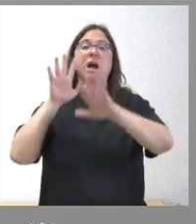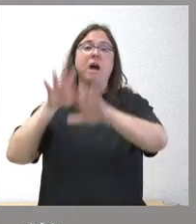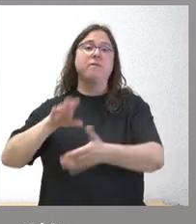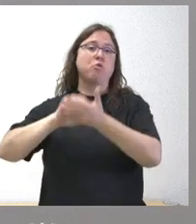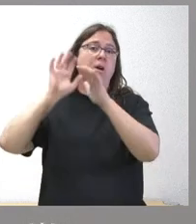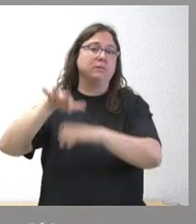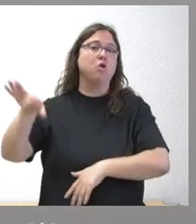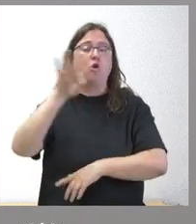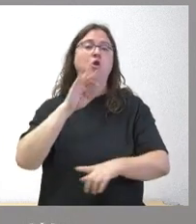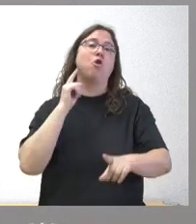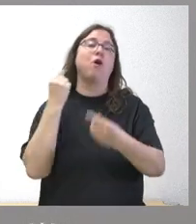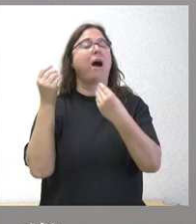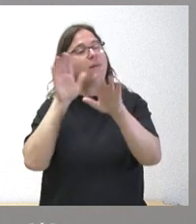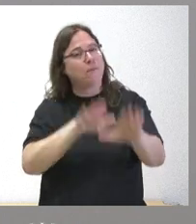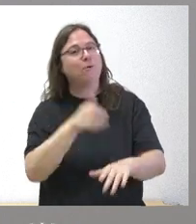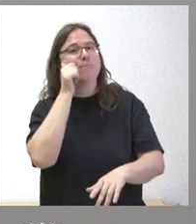o del lado de Pedro Sánchez